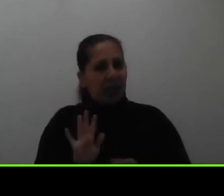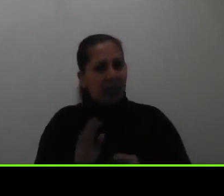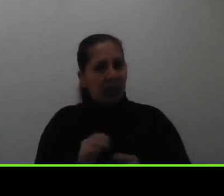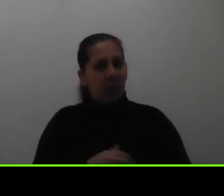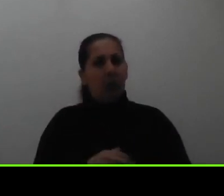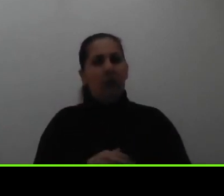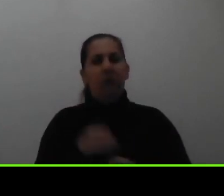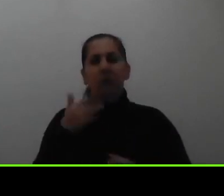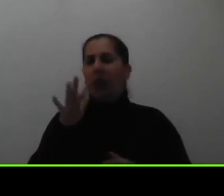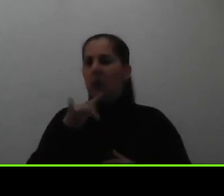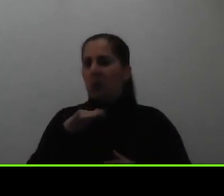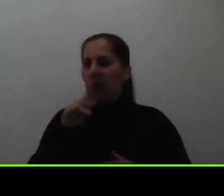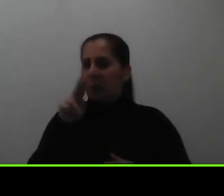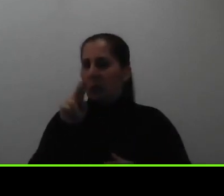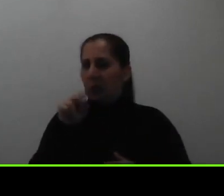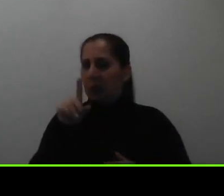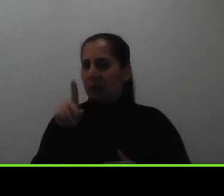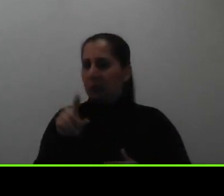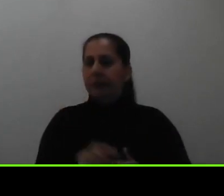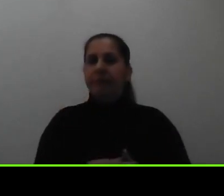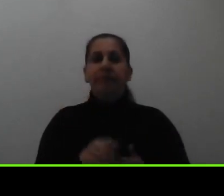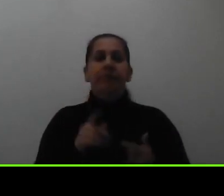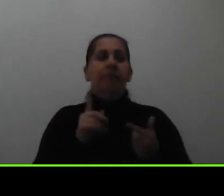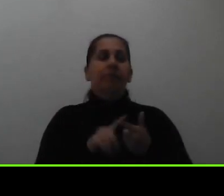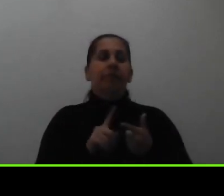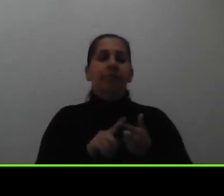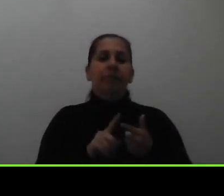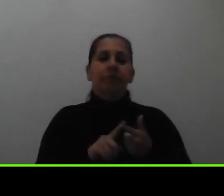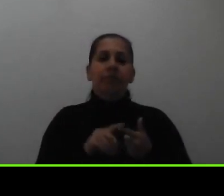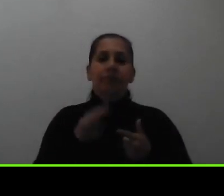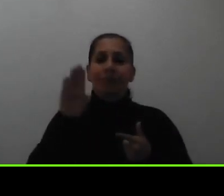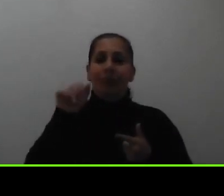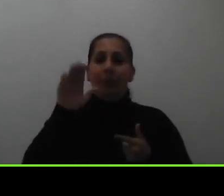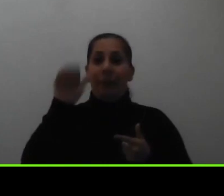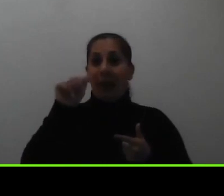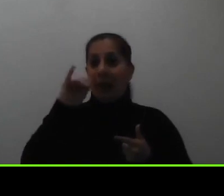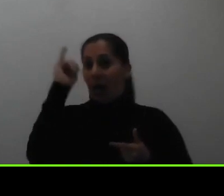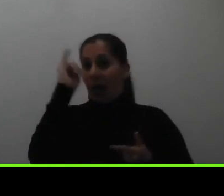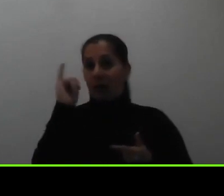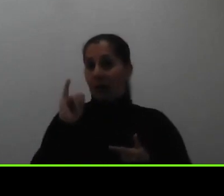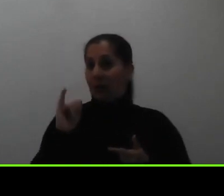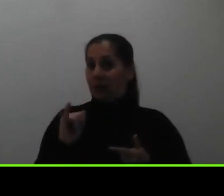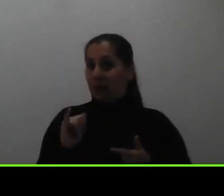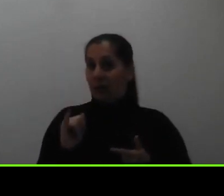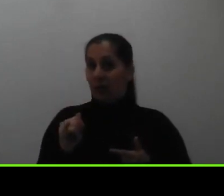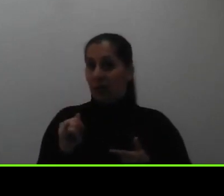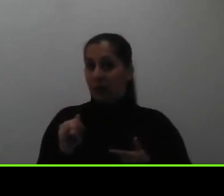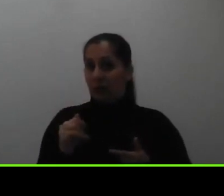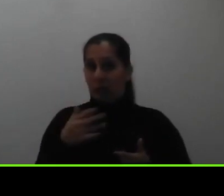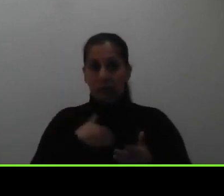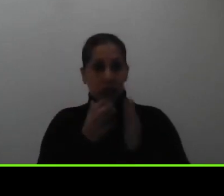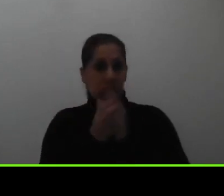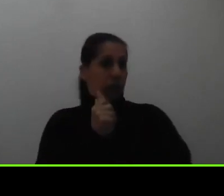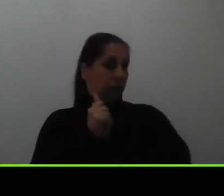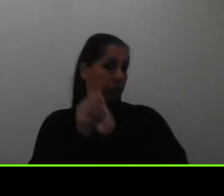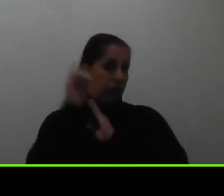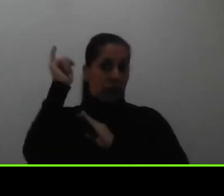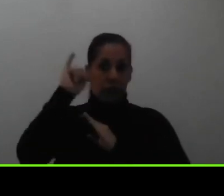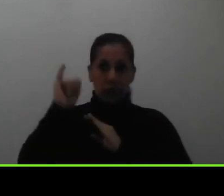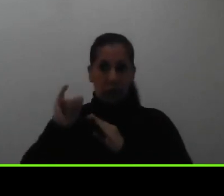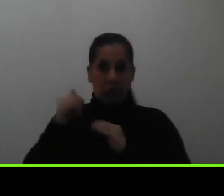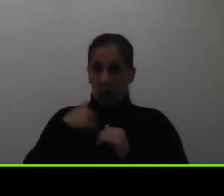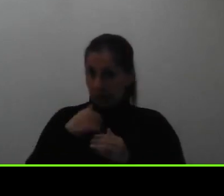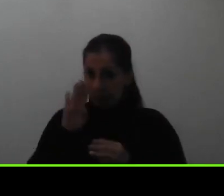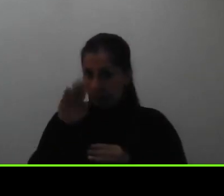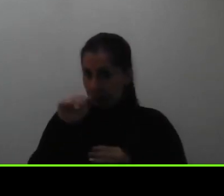de la UNED nos preguntan también por la beca artística una persona que tiene habilidades artísticas si hay alguna